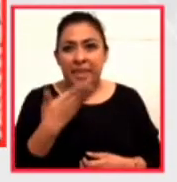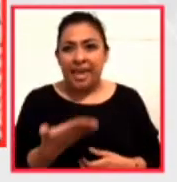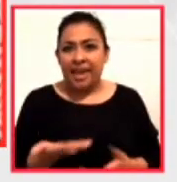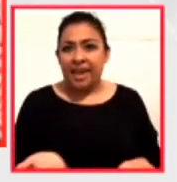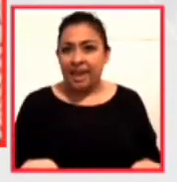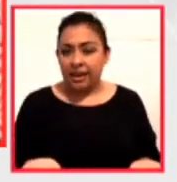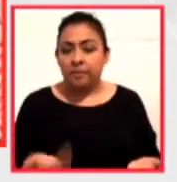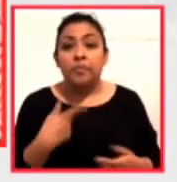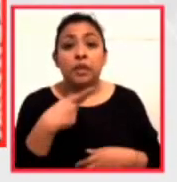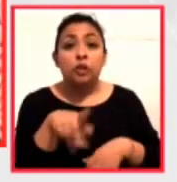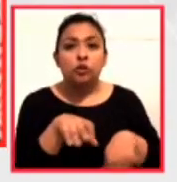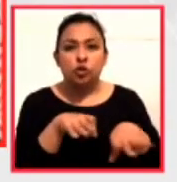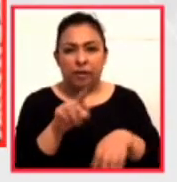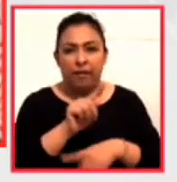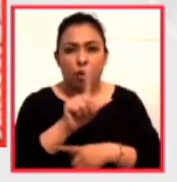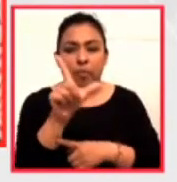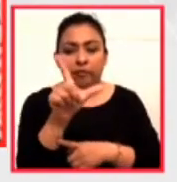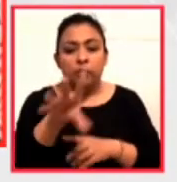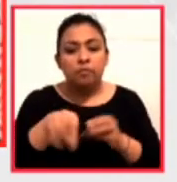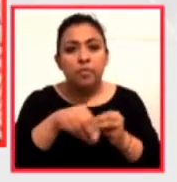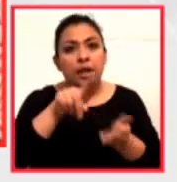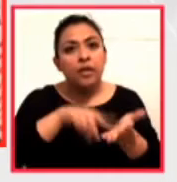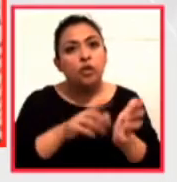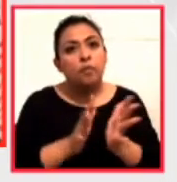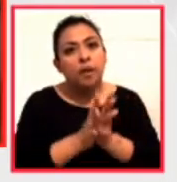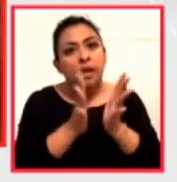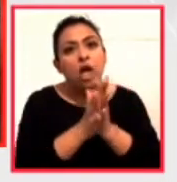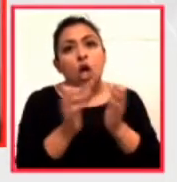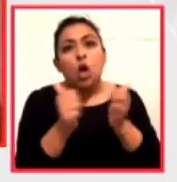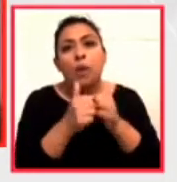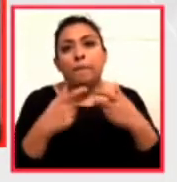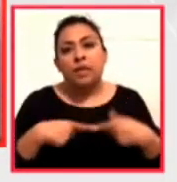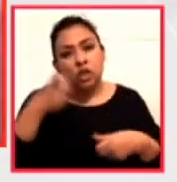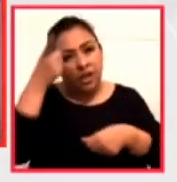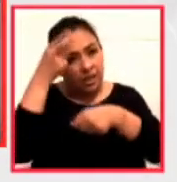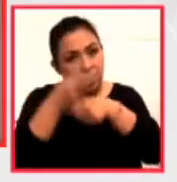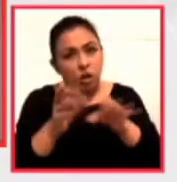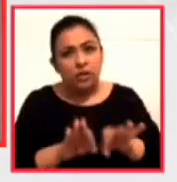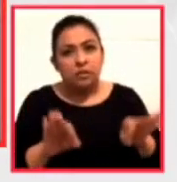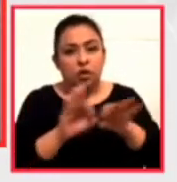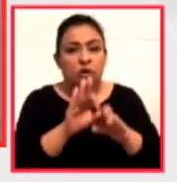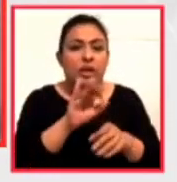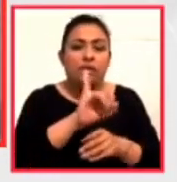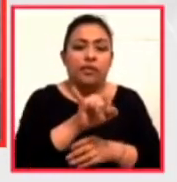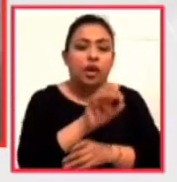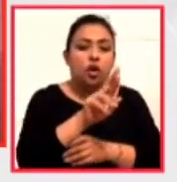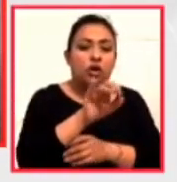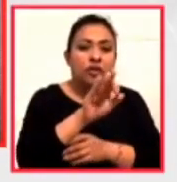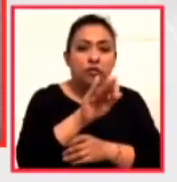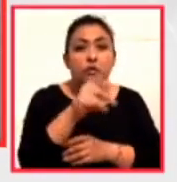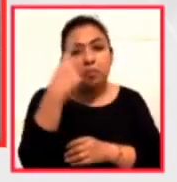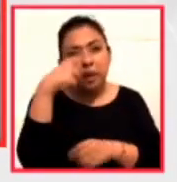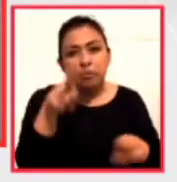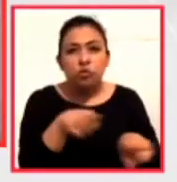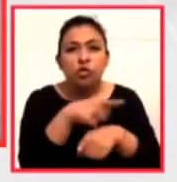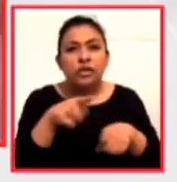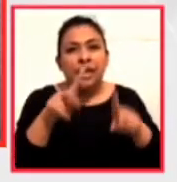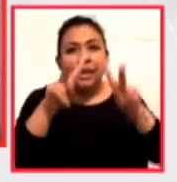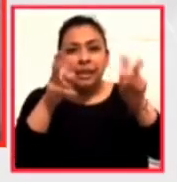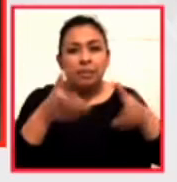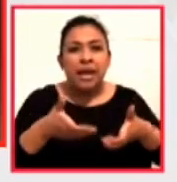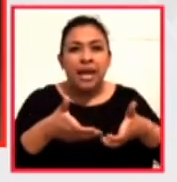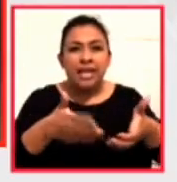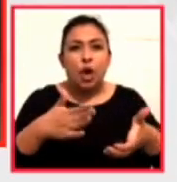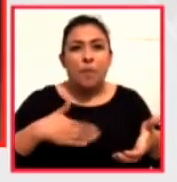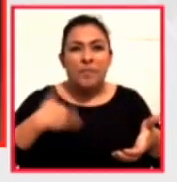su trabajo profesional incluye colaboraciones con destacados directores como Jorge Fons para quien realizó la música de El Callejón de los Milagros